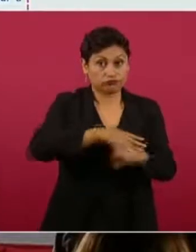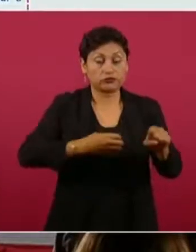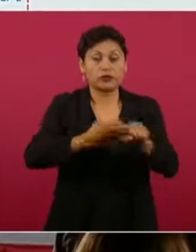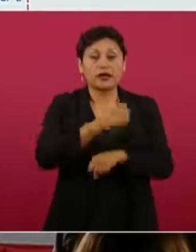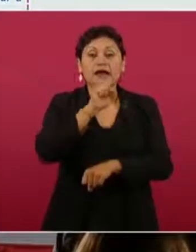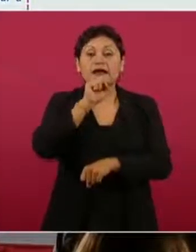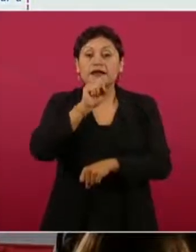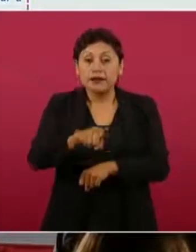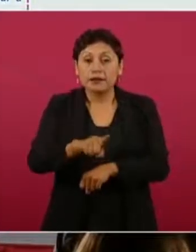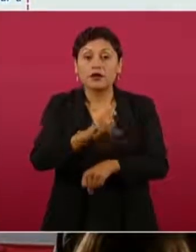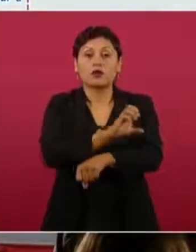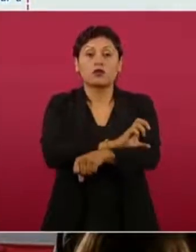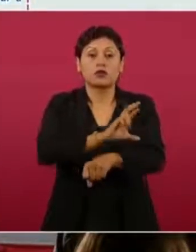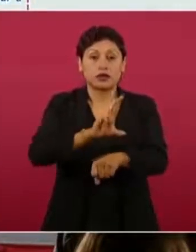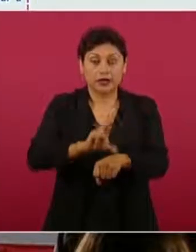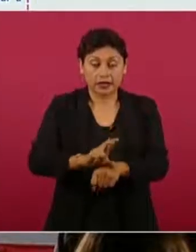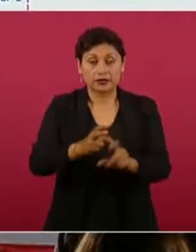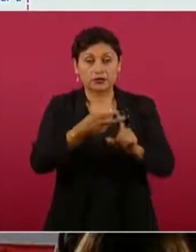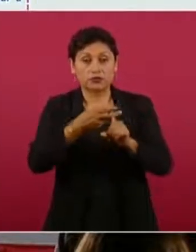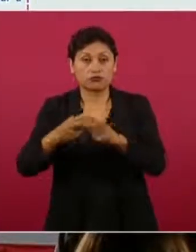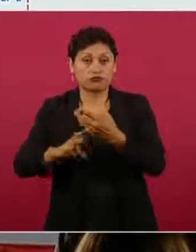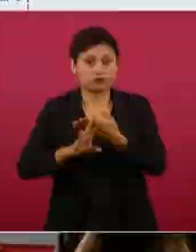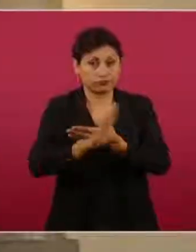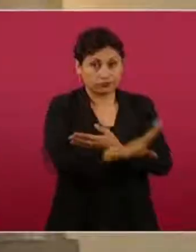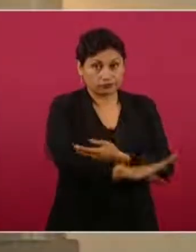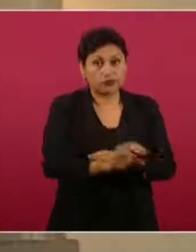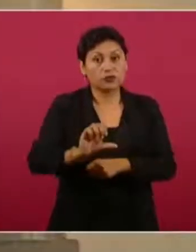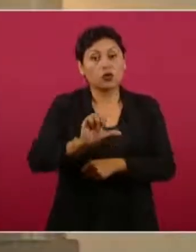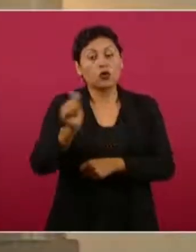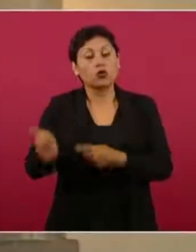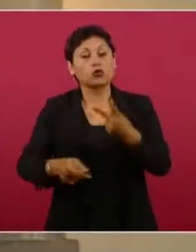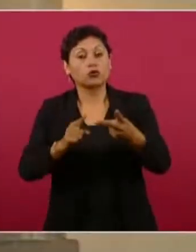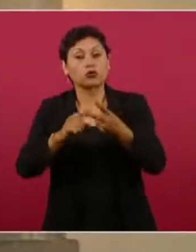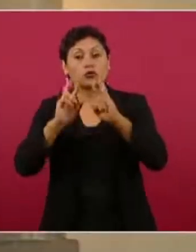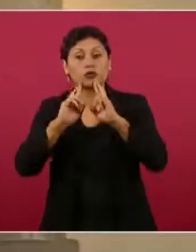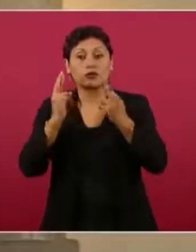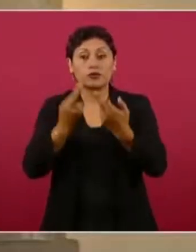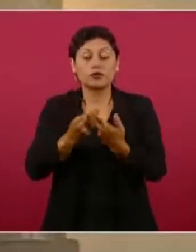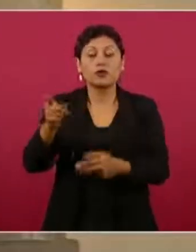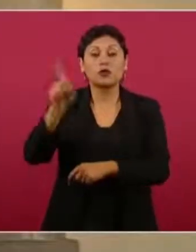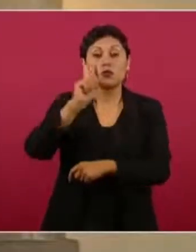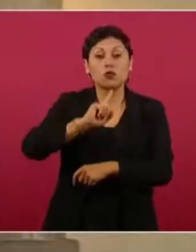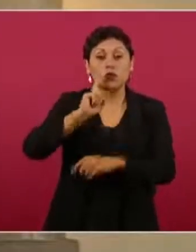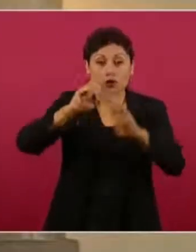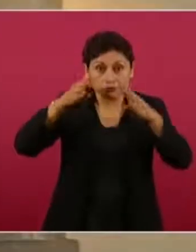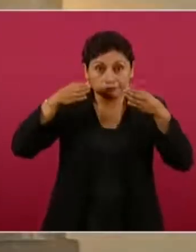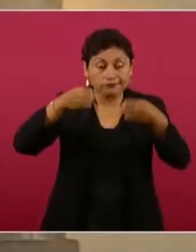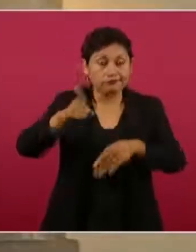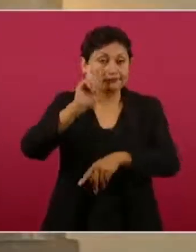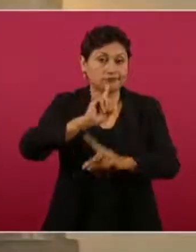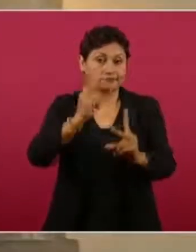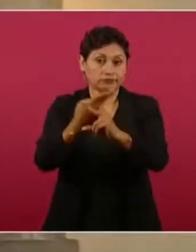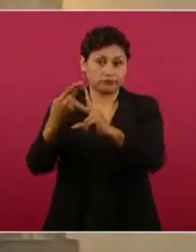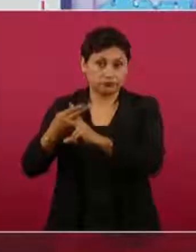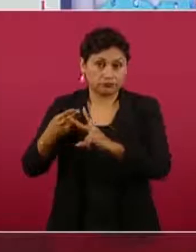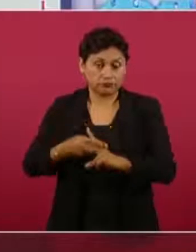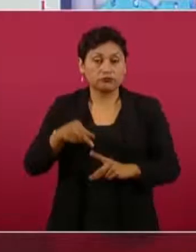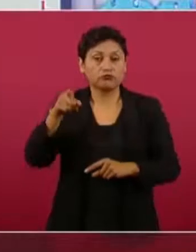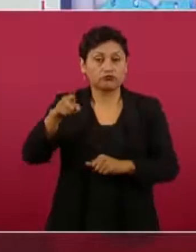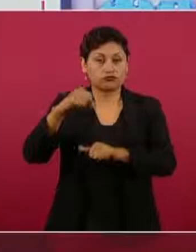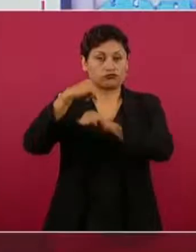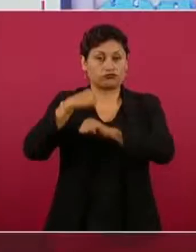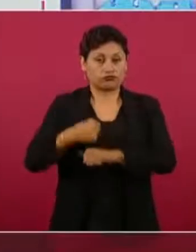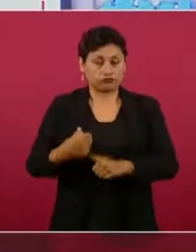Antisecuestros, y una segunda reunión con la fiscal de feminicidios, más las personas anteriormente